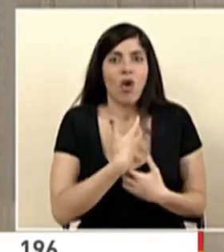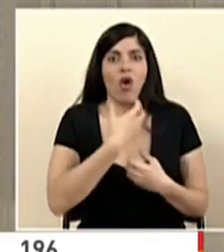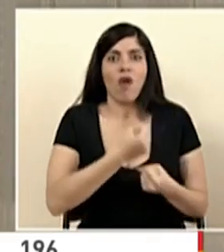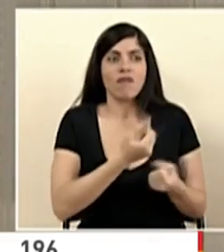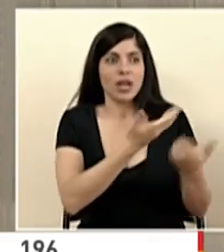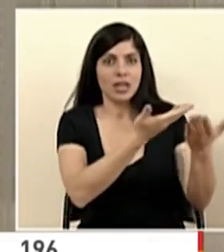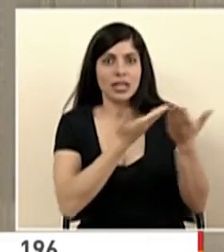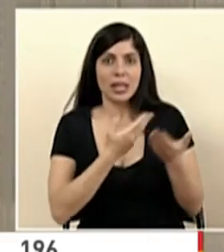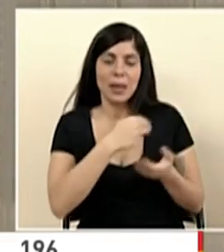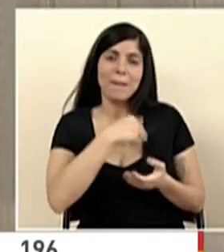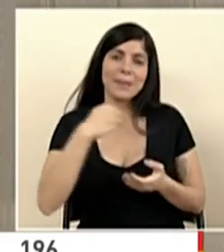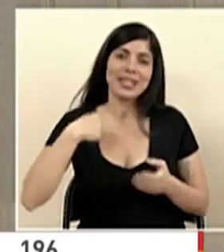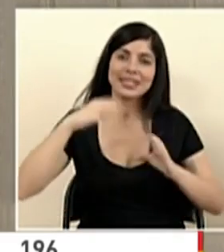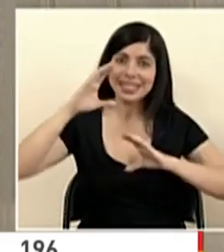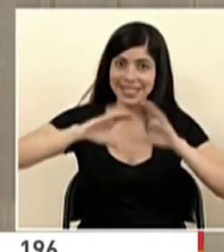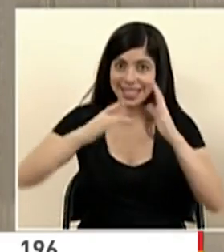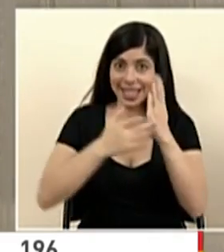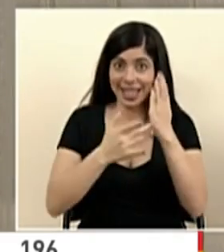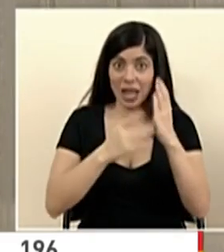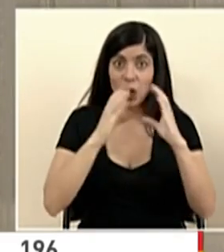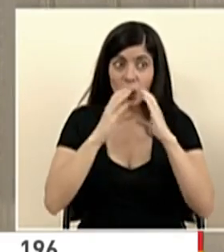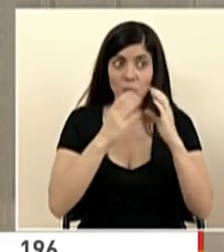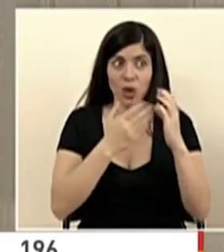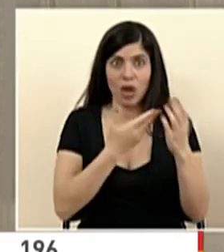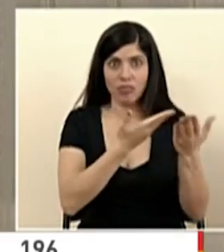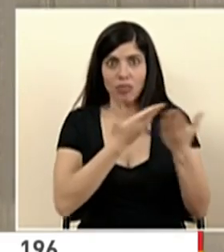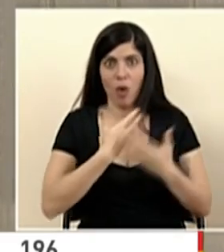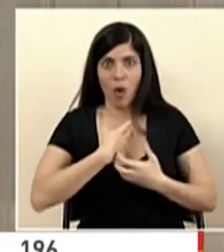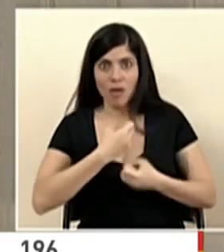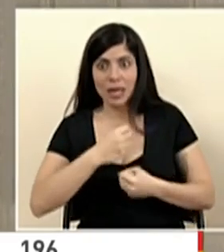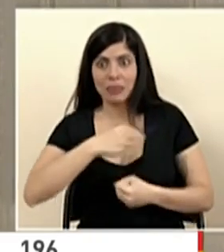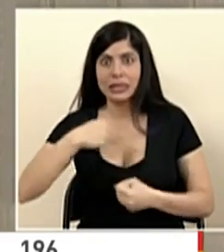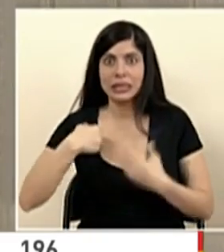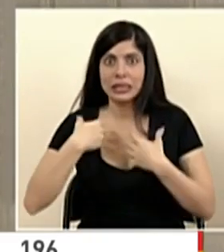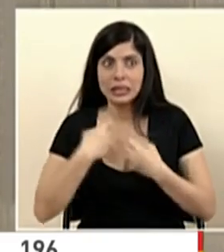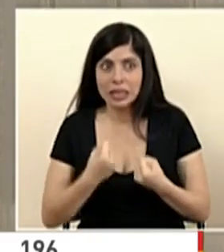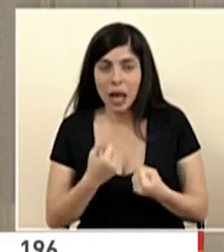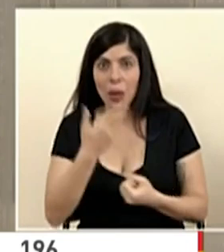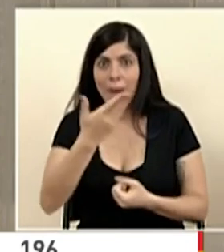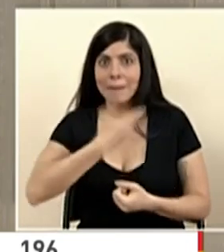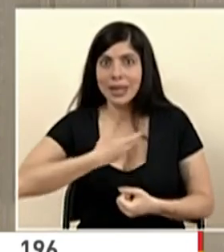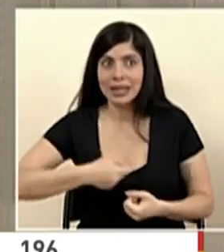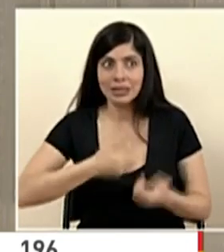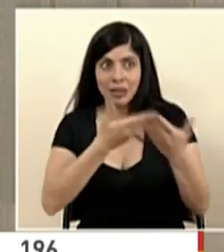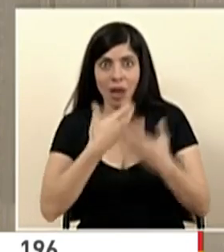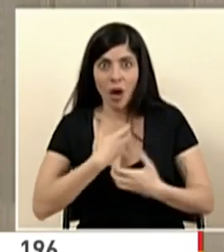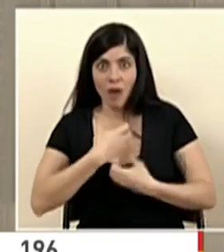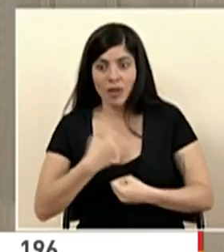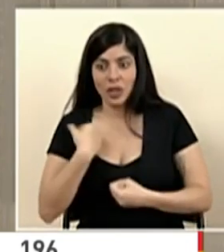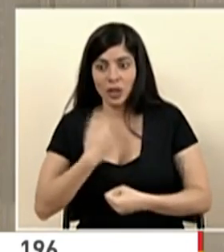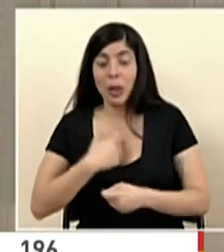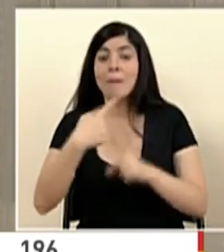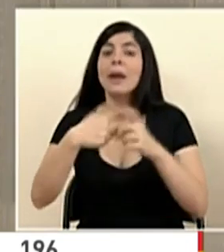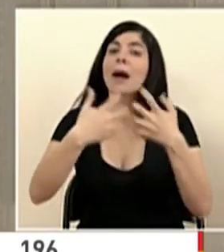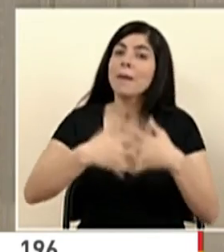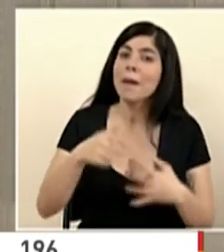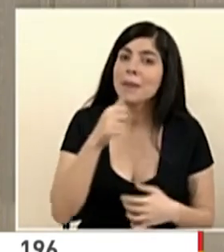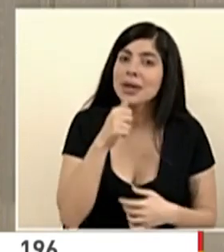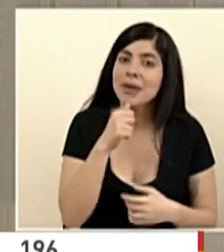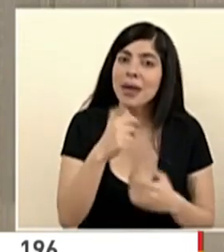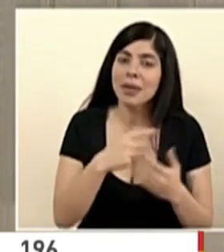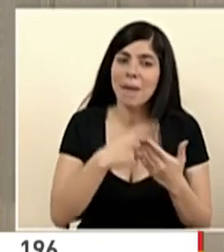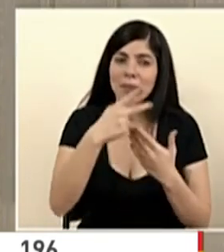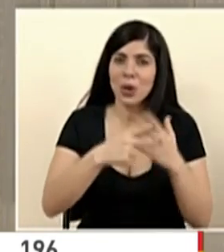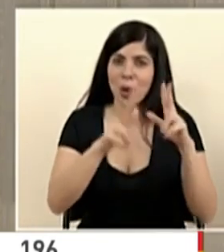ministerios de ciencia y tecnología y telecomunicaciones, el ministerio de salud, la presidencia y la empresa privada, el programa